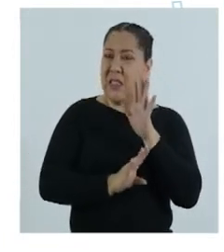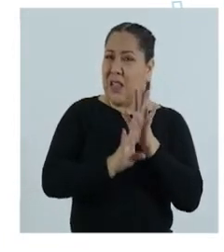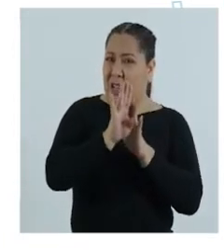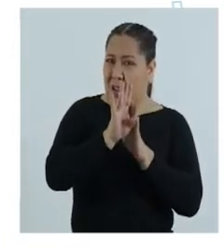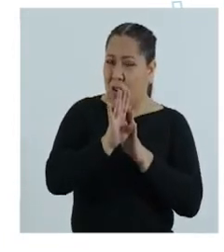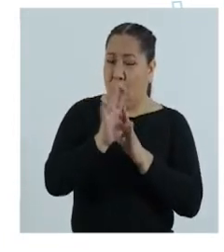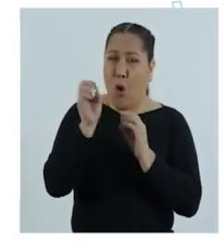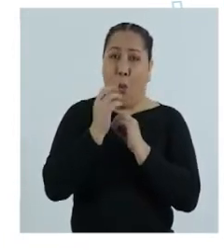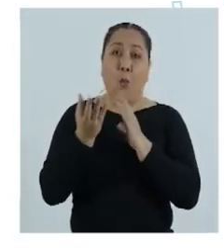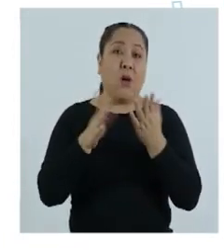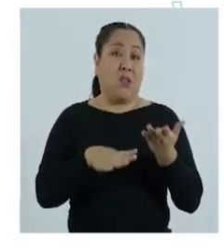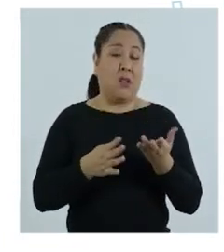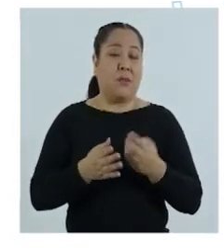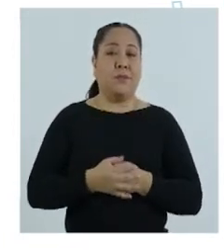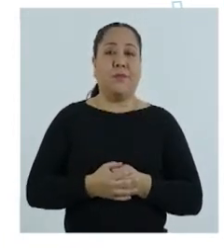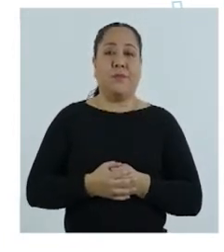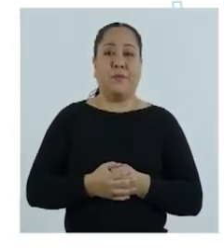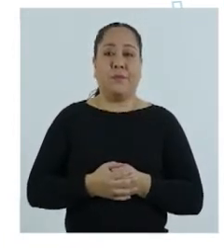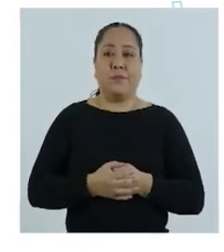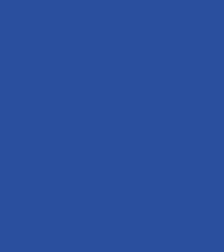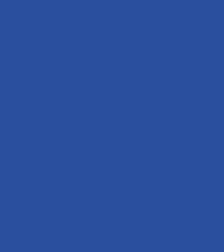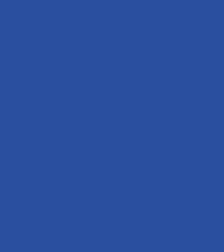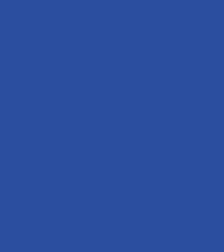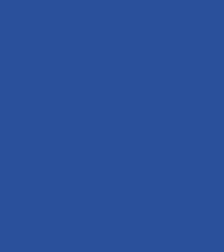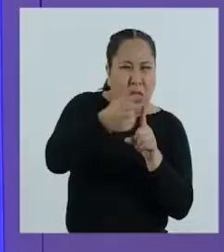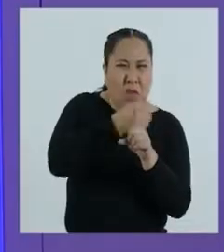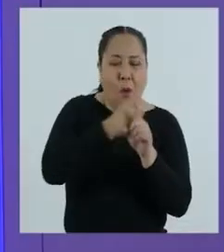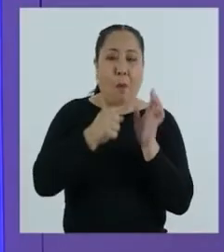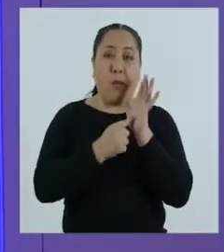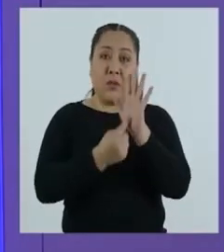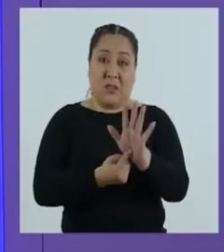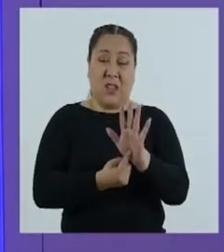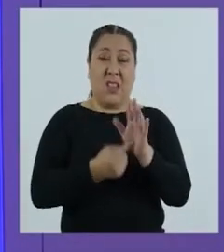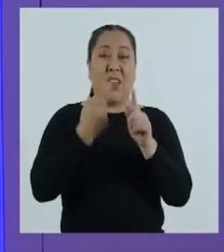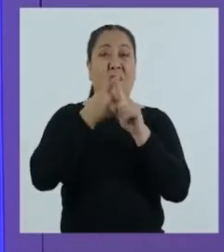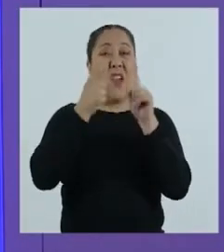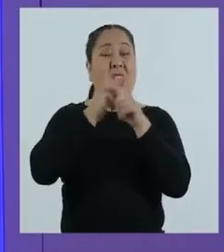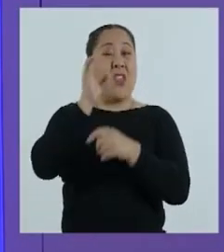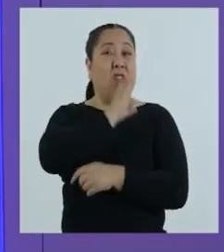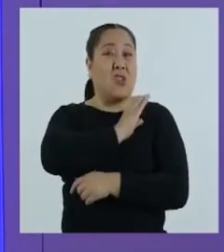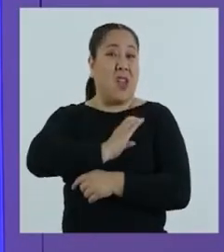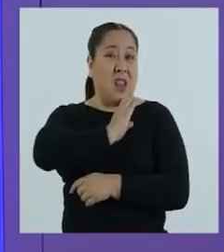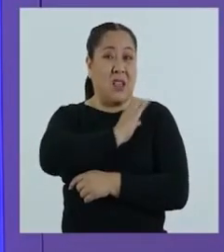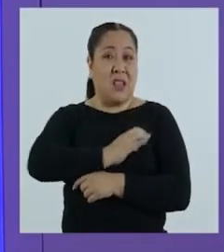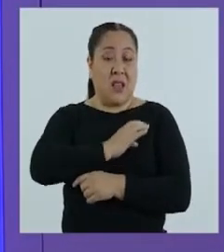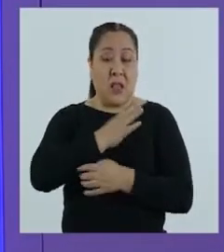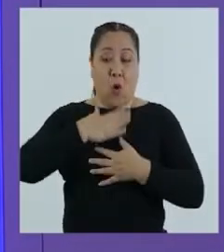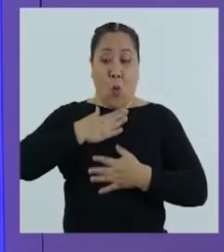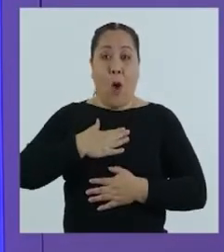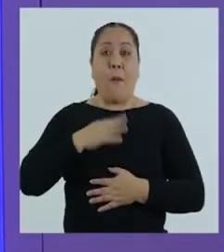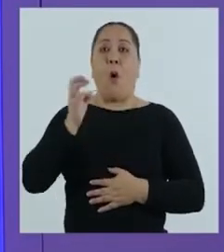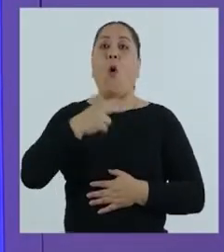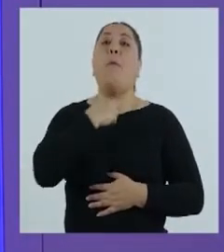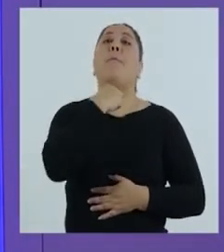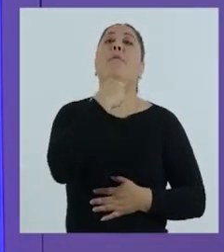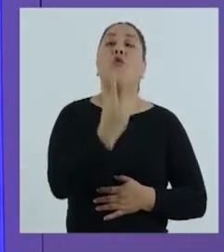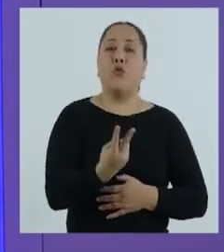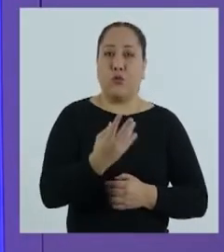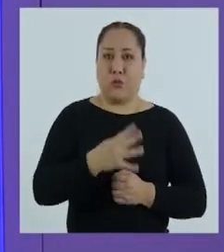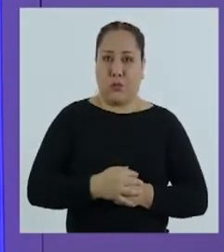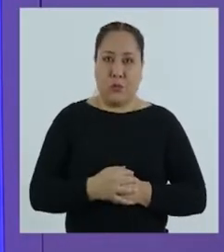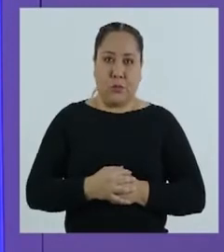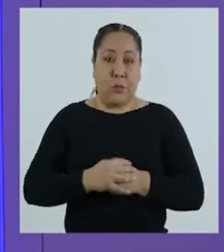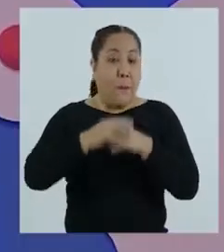problemas de desarrollo o la muerte. La violencia puede expresarse a través de conductas físicas o verbales,